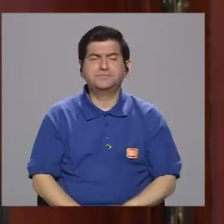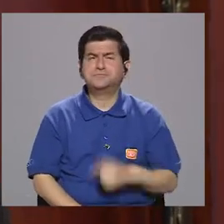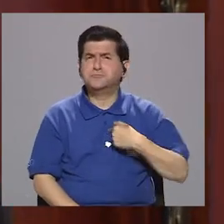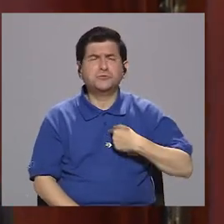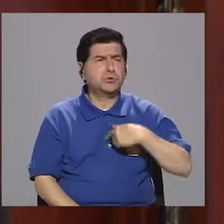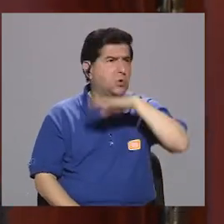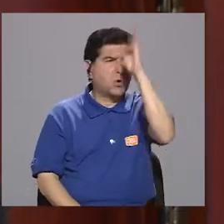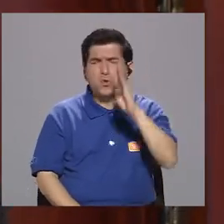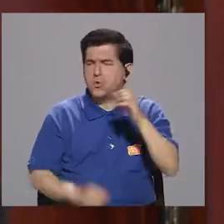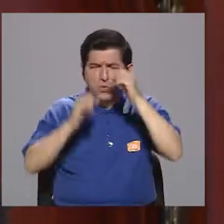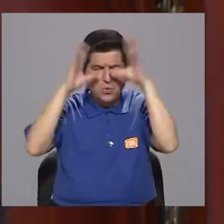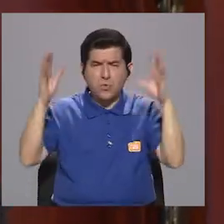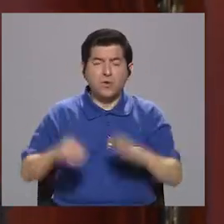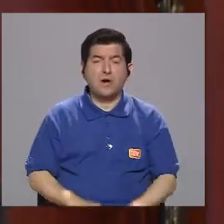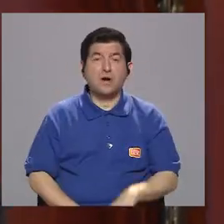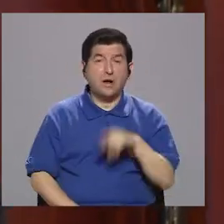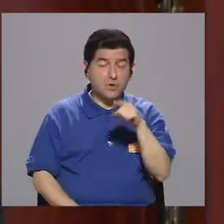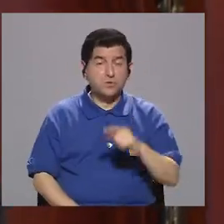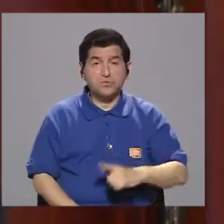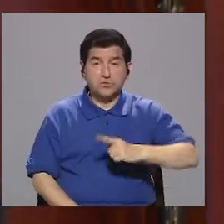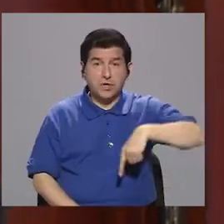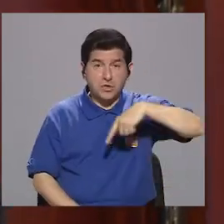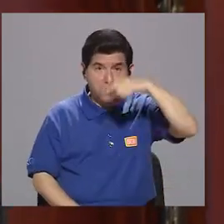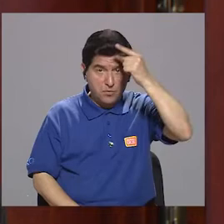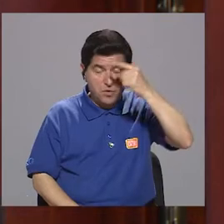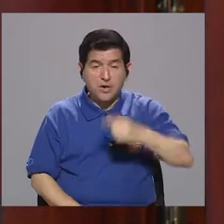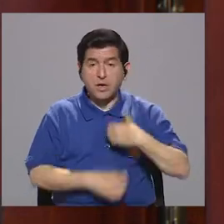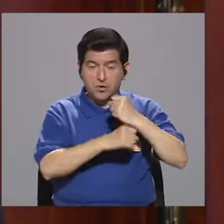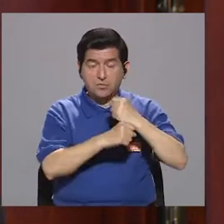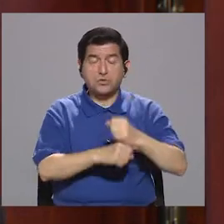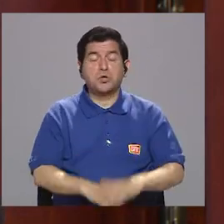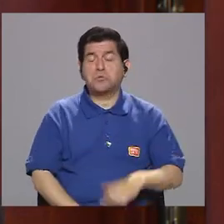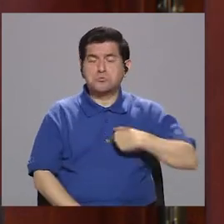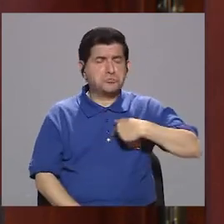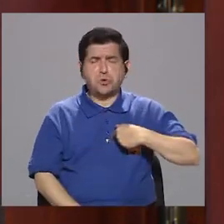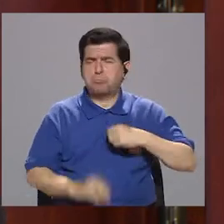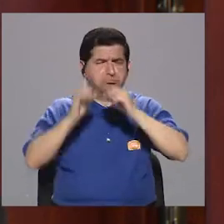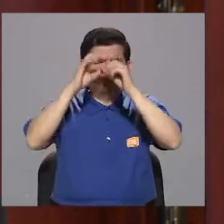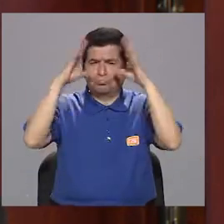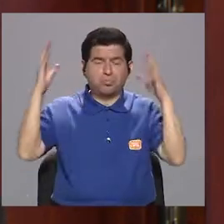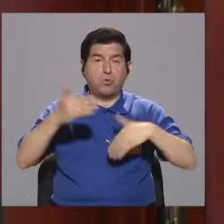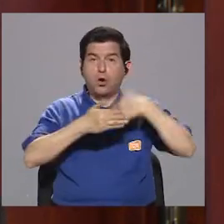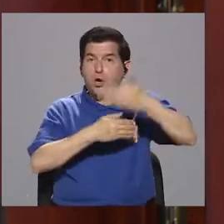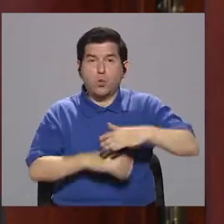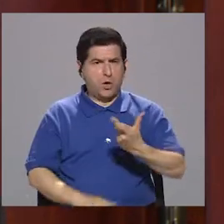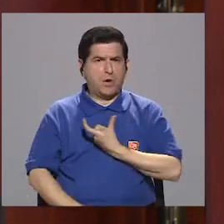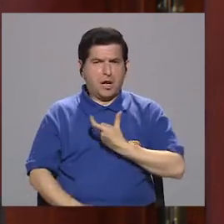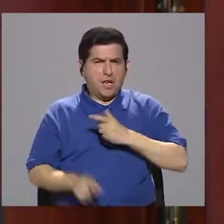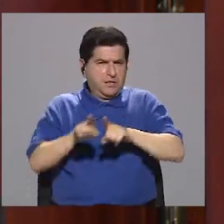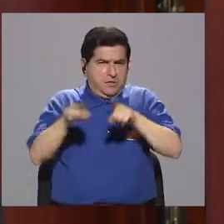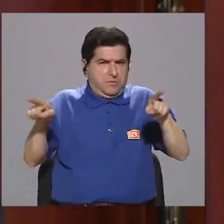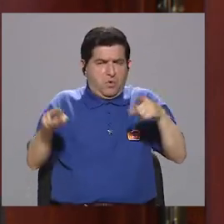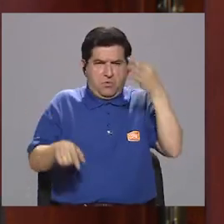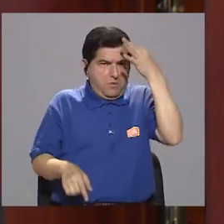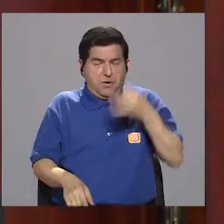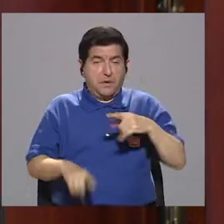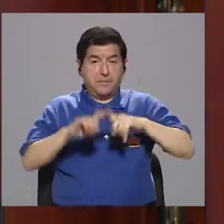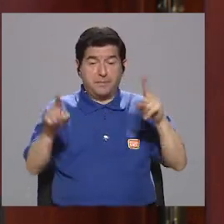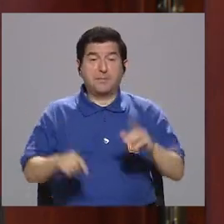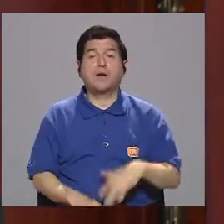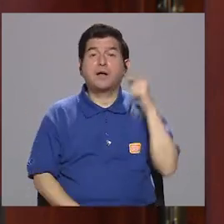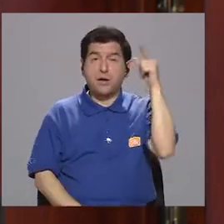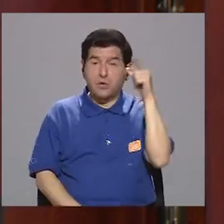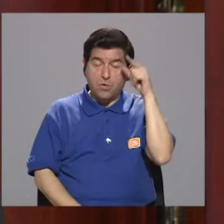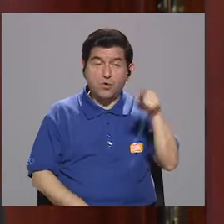imaginé que iba a llegar a ser ejecutivo o después alcalde de esta municipalidad. Pero sin embargo, por